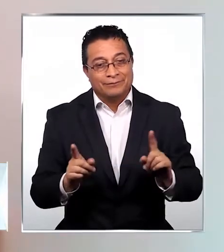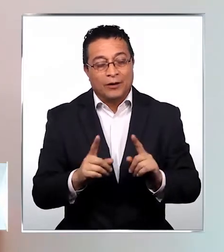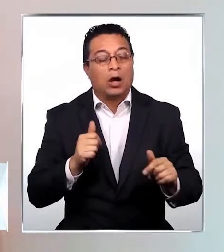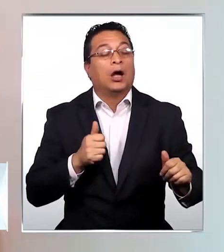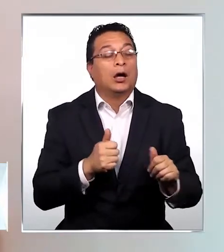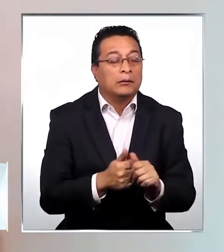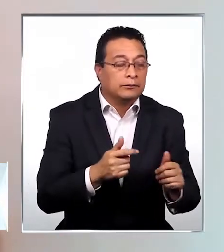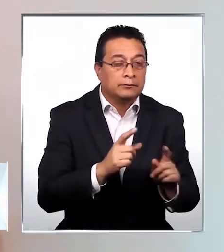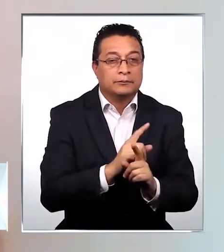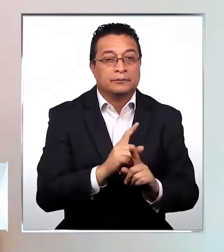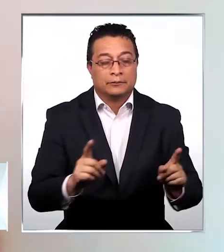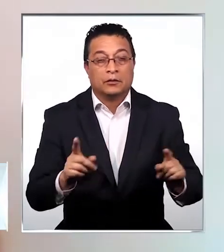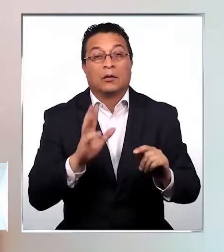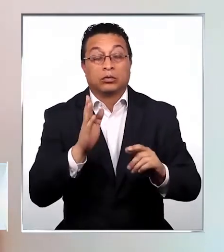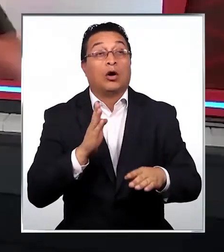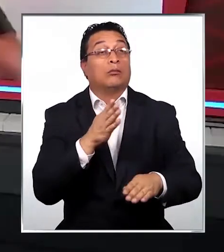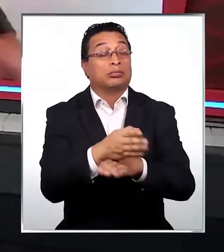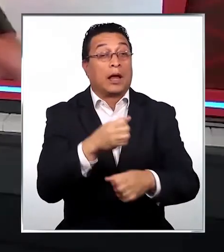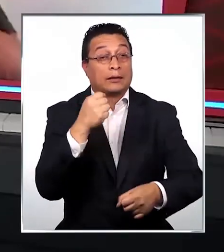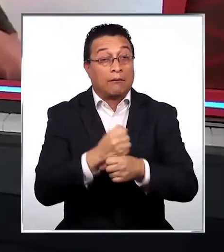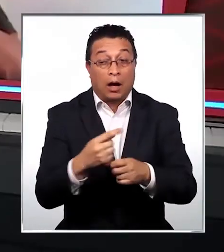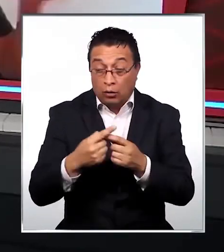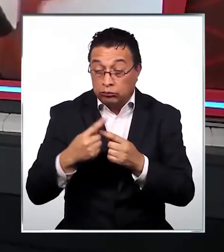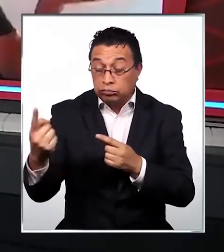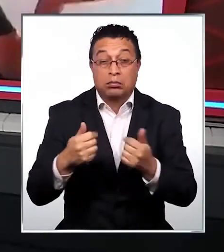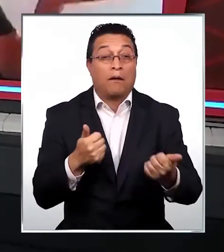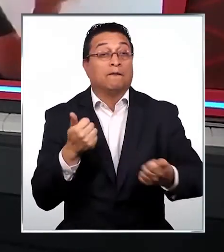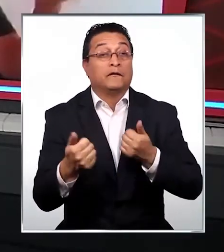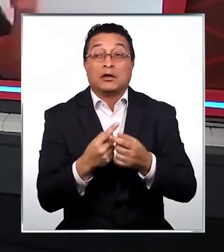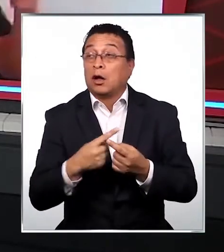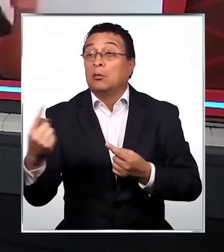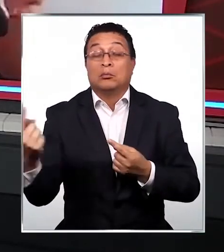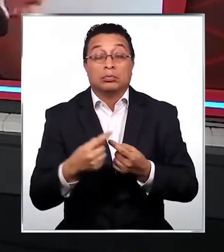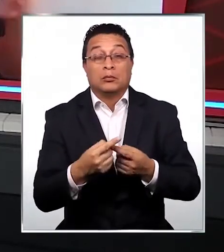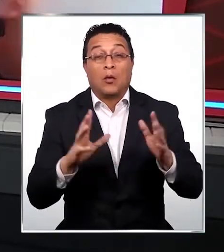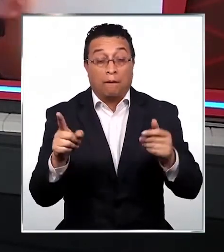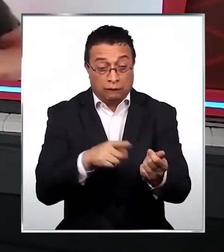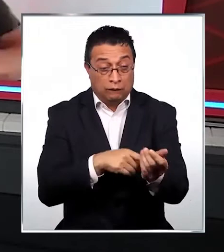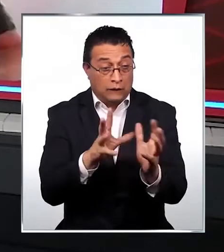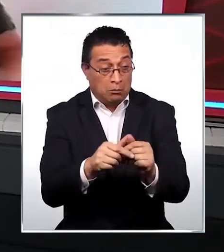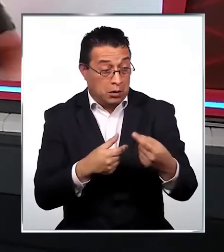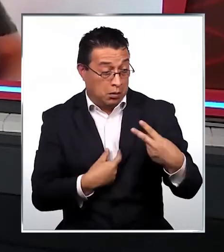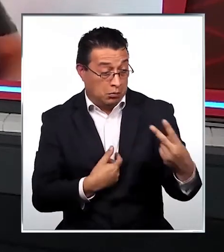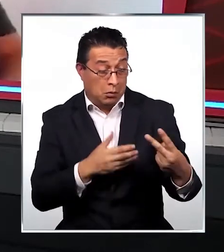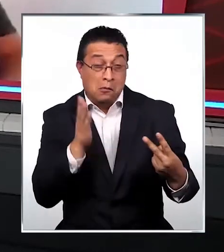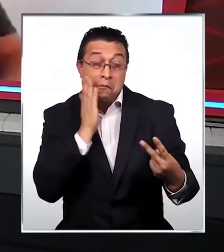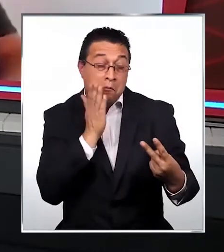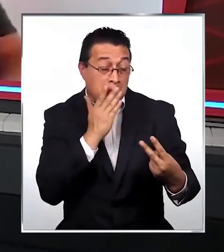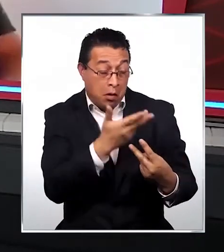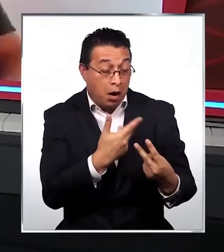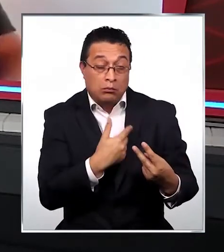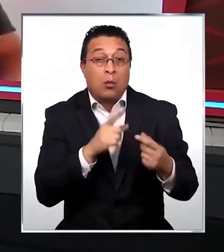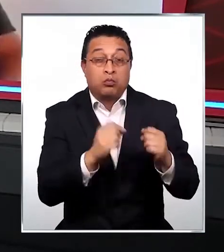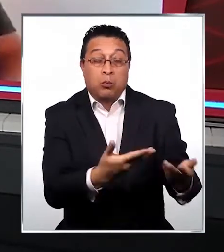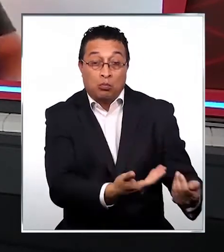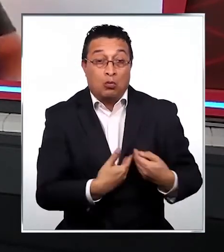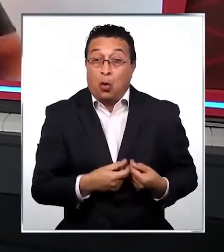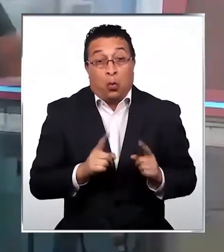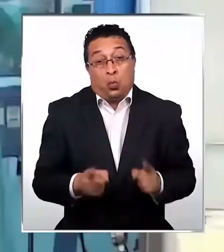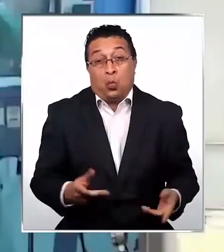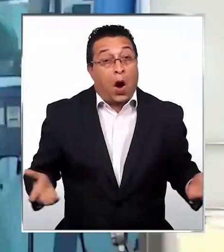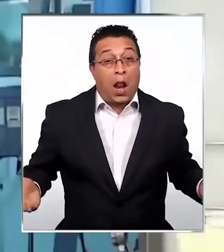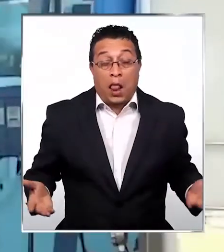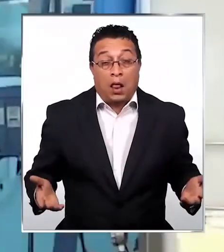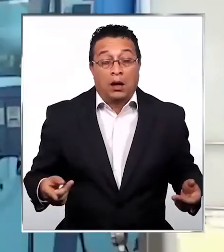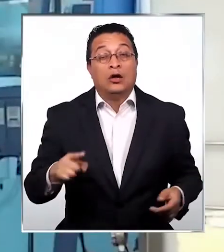nos acercamos a ellos y si están yendo a trabajar o si se fueron a una fiesta, aunque sea muy familiar mío y lo quieran mucho, me puedo infectar.